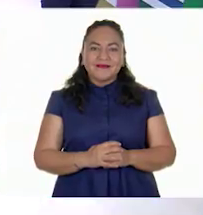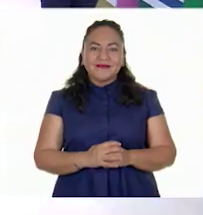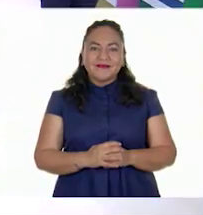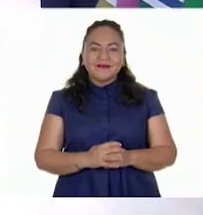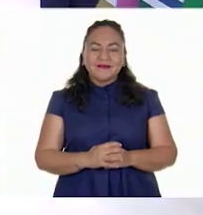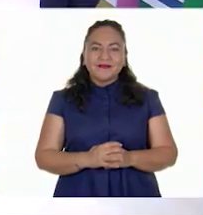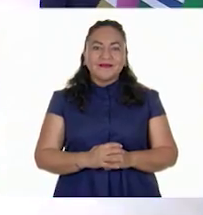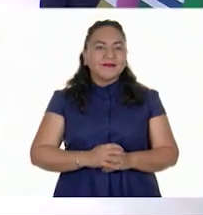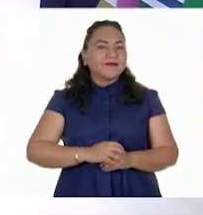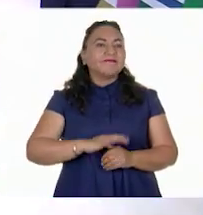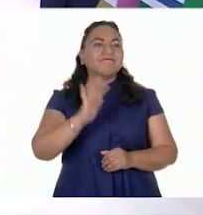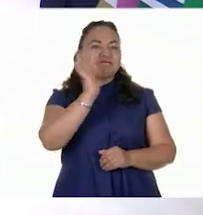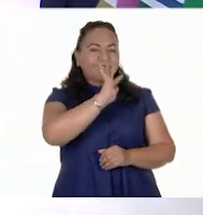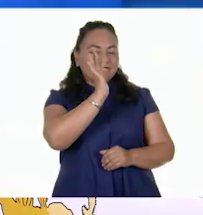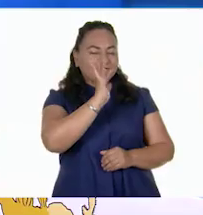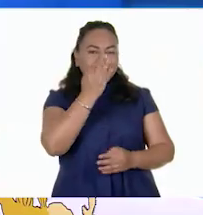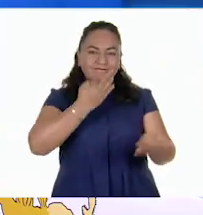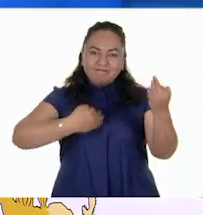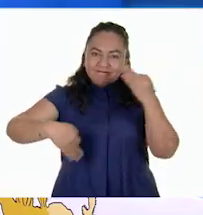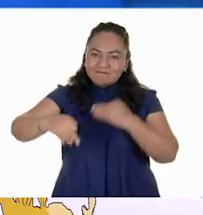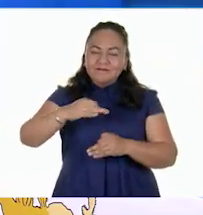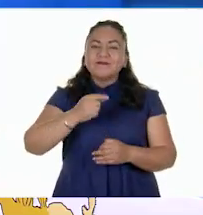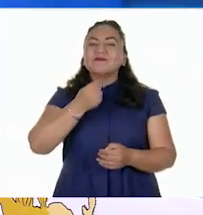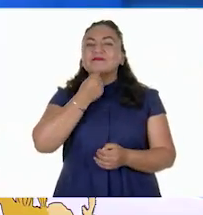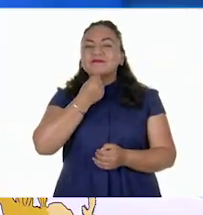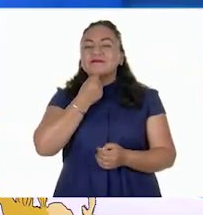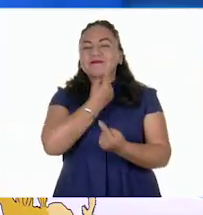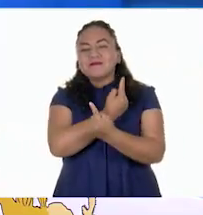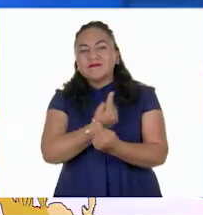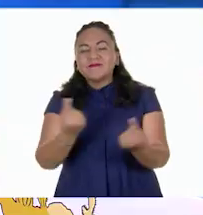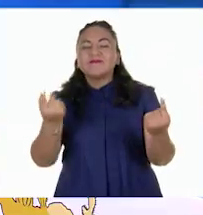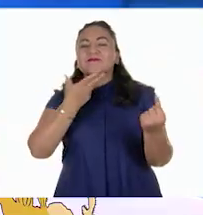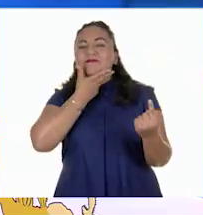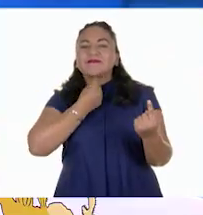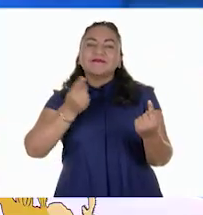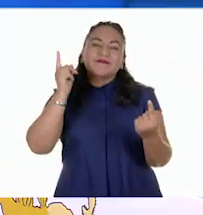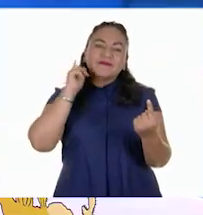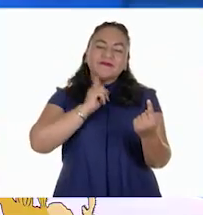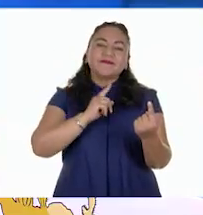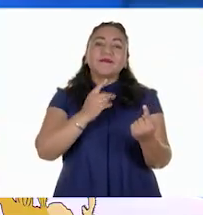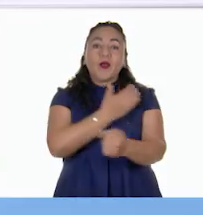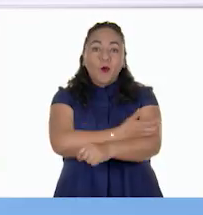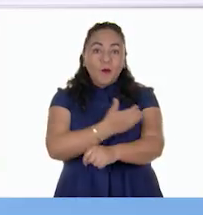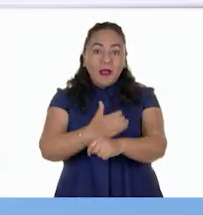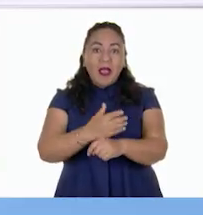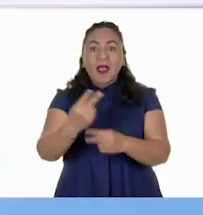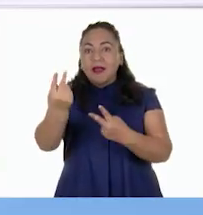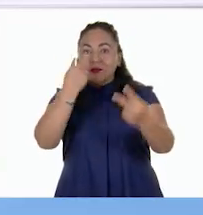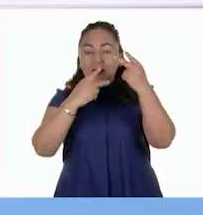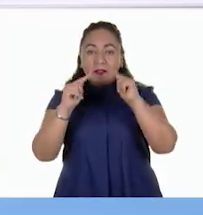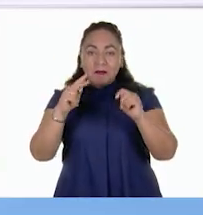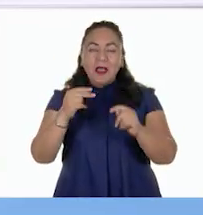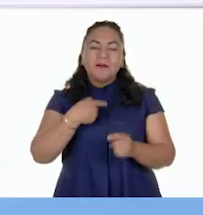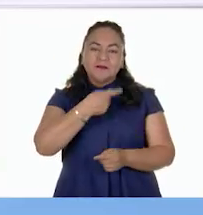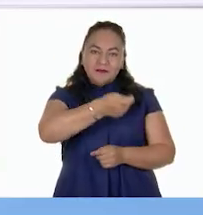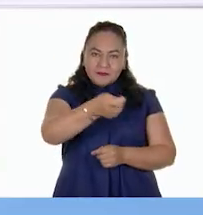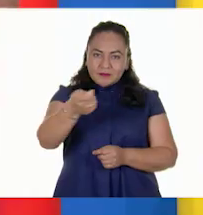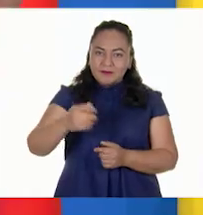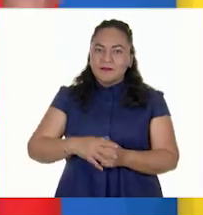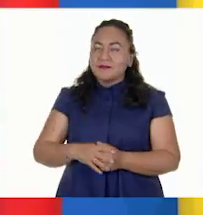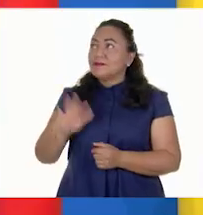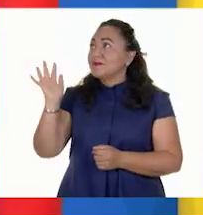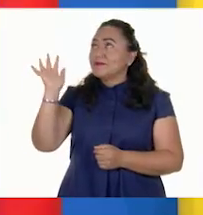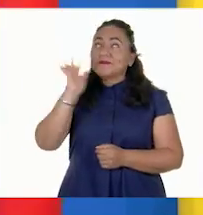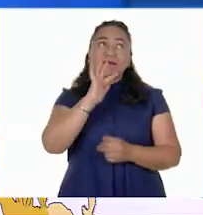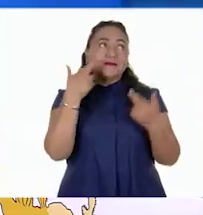Hola a todos. Les enviamos un saludo a las niñas y niños que nos acompañan desde su casa. ¡Hola, profesor! ¡Hola!